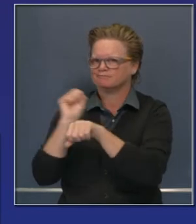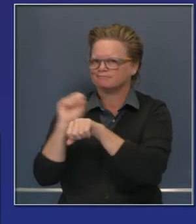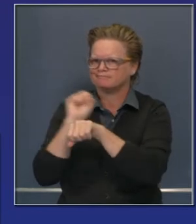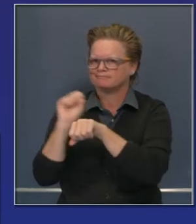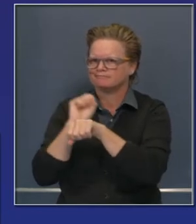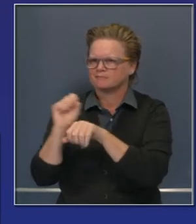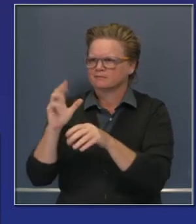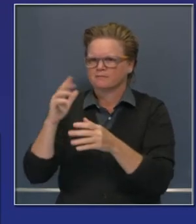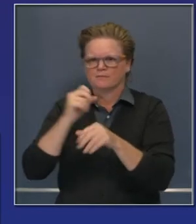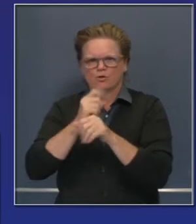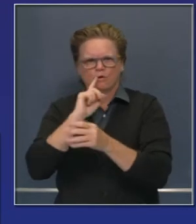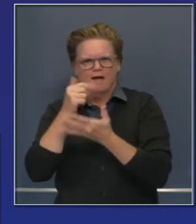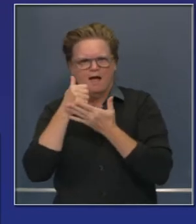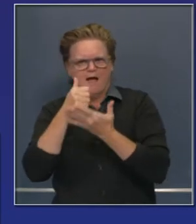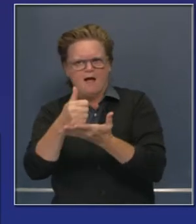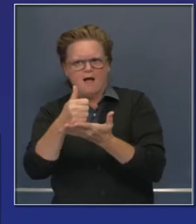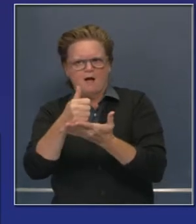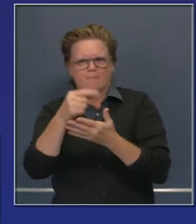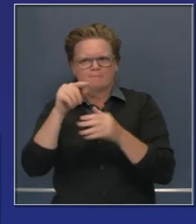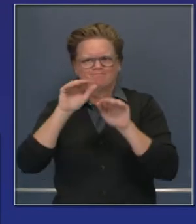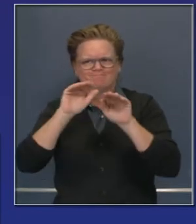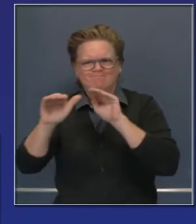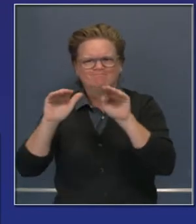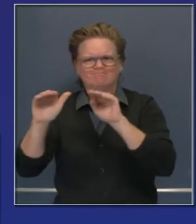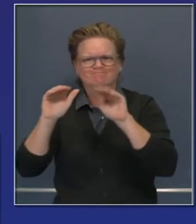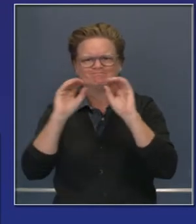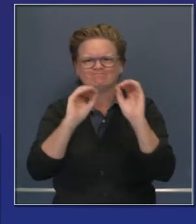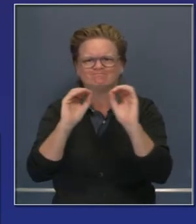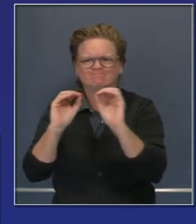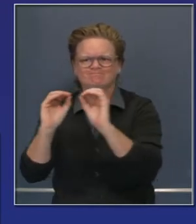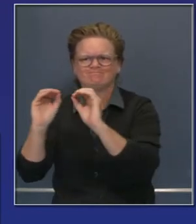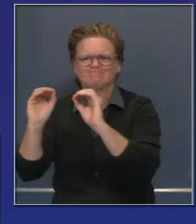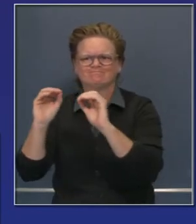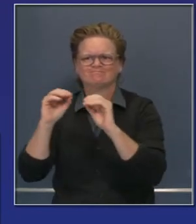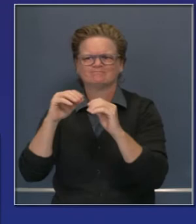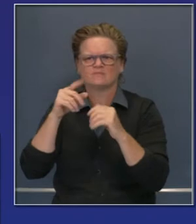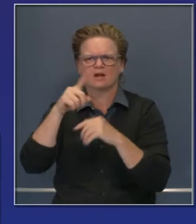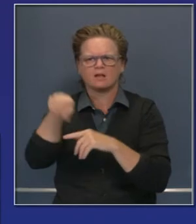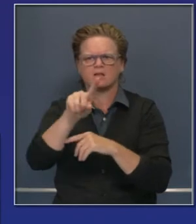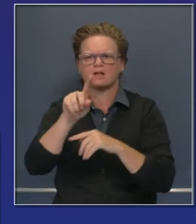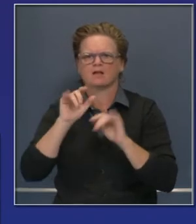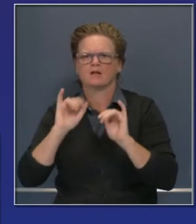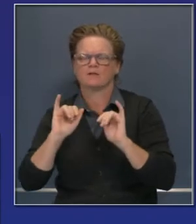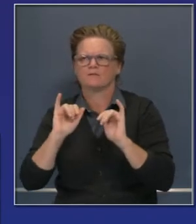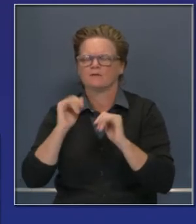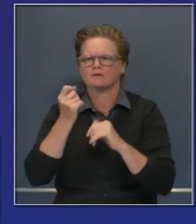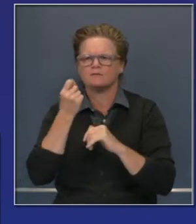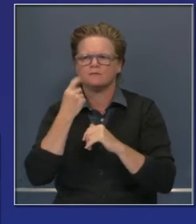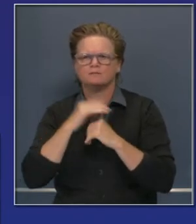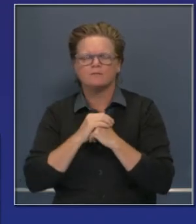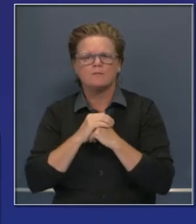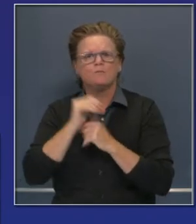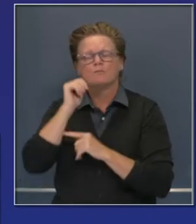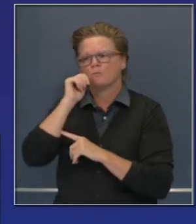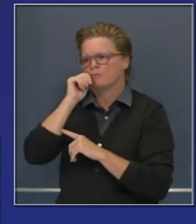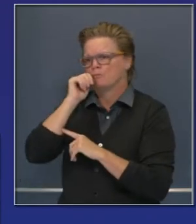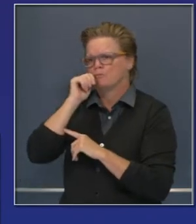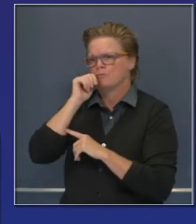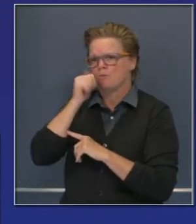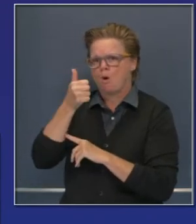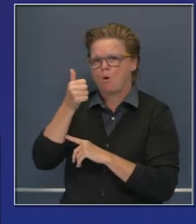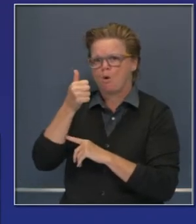de COVID-19. Por cierto, mañana el Dr. Gally les pondrá al tanto de